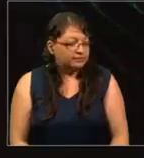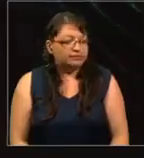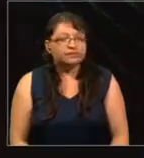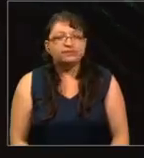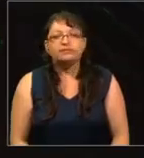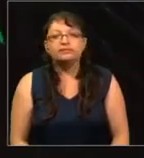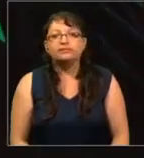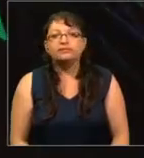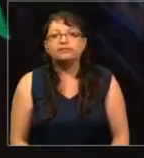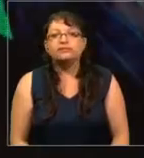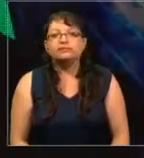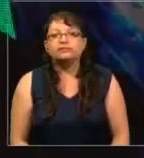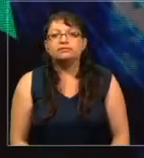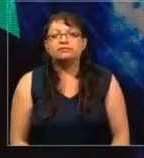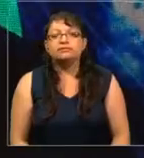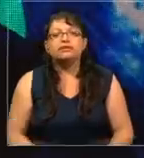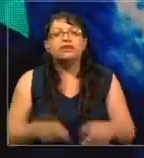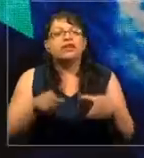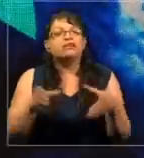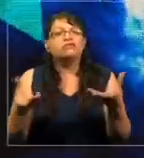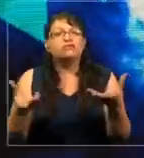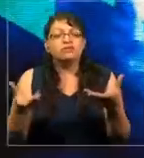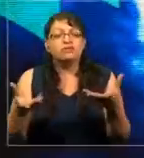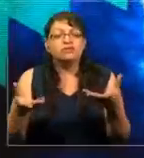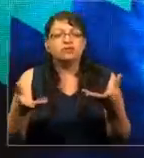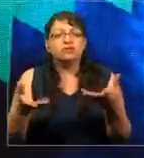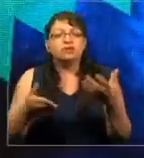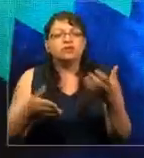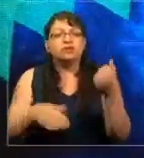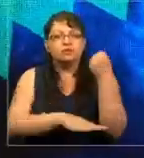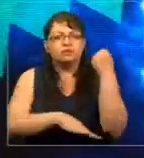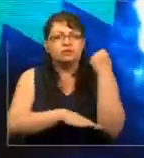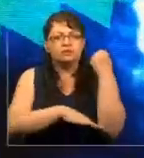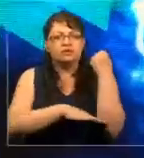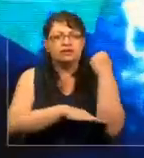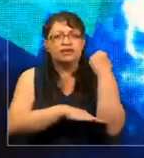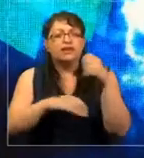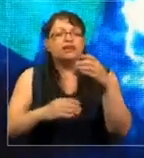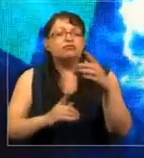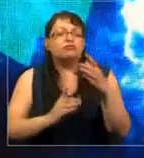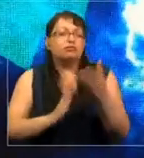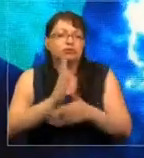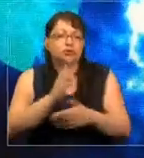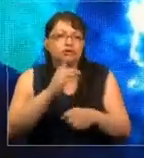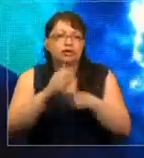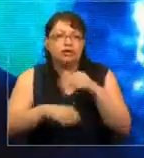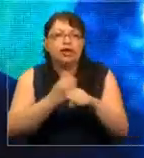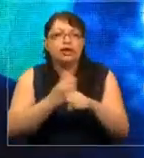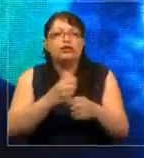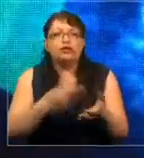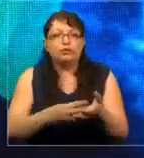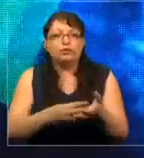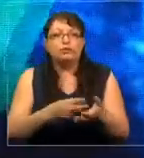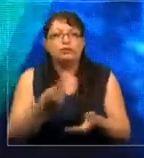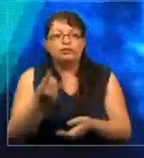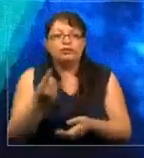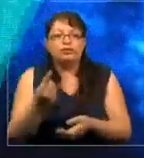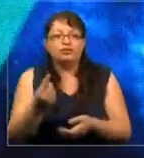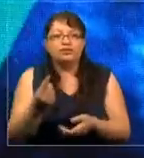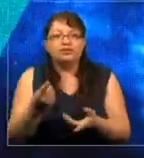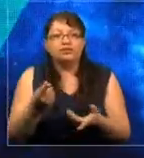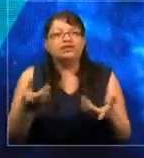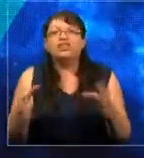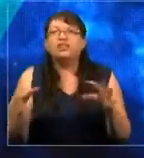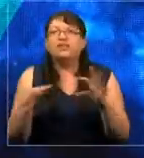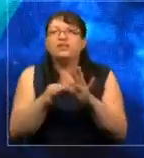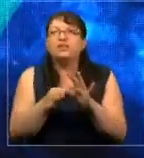Fund2Action es una plataforma que nació en el 2012 de una necesidad que yo vi de unir y